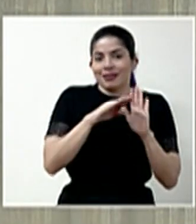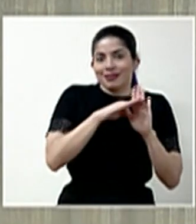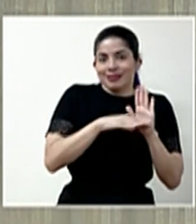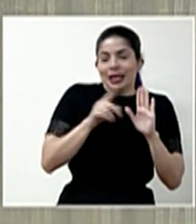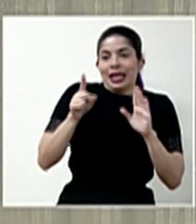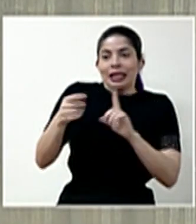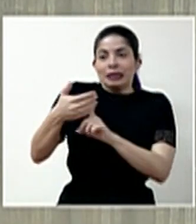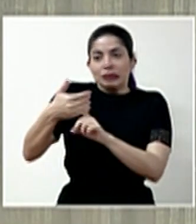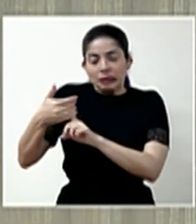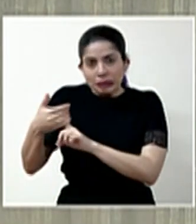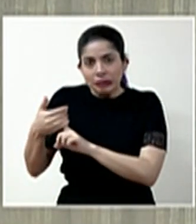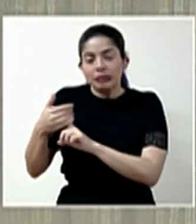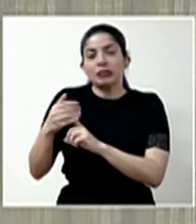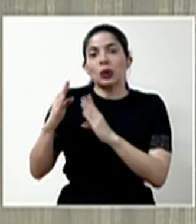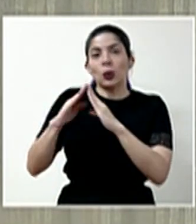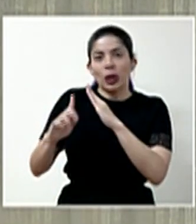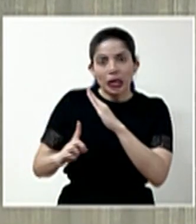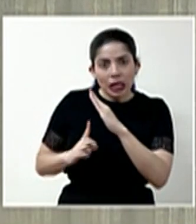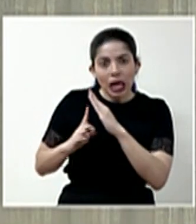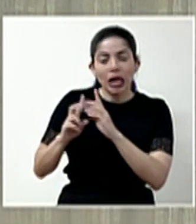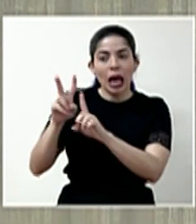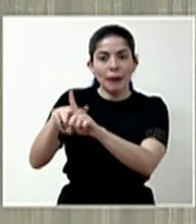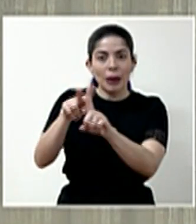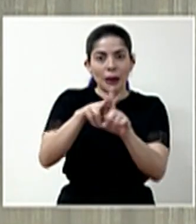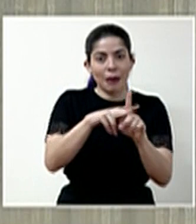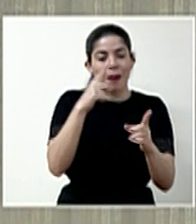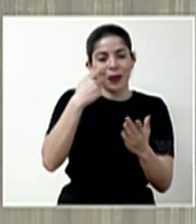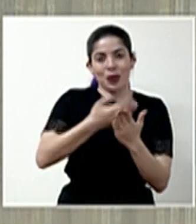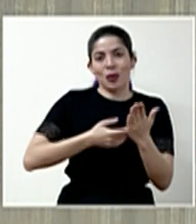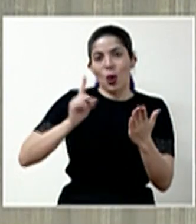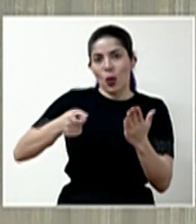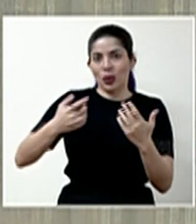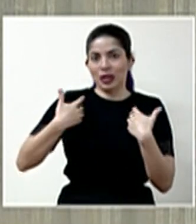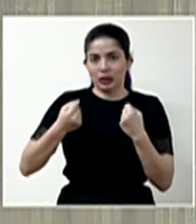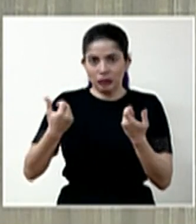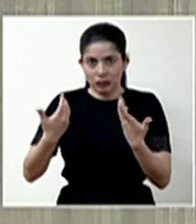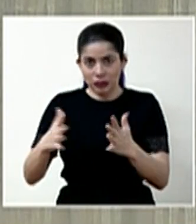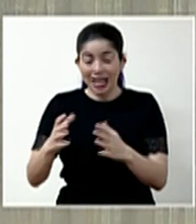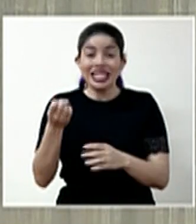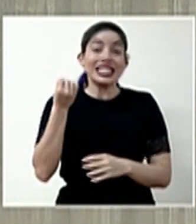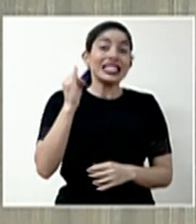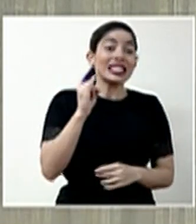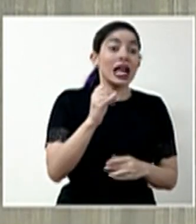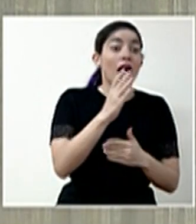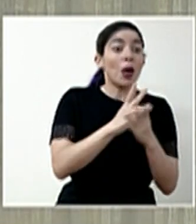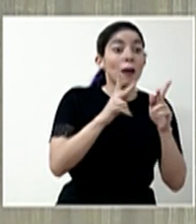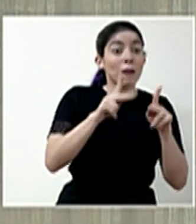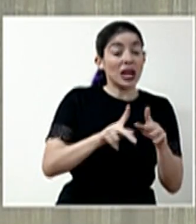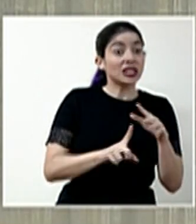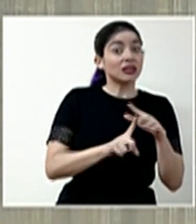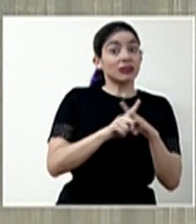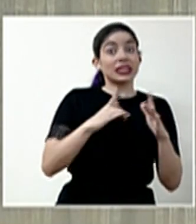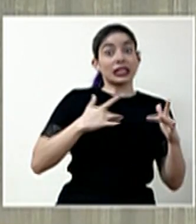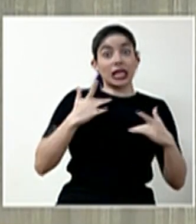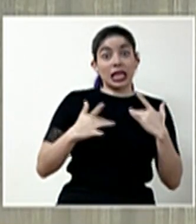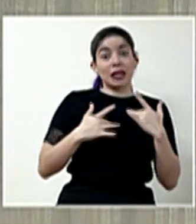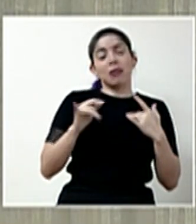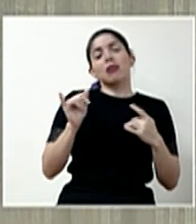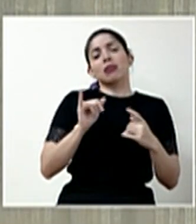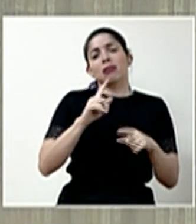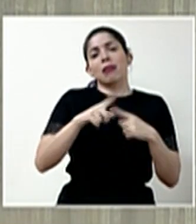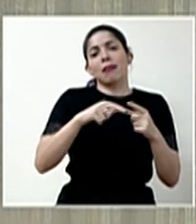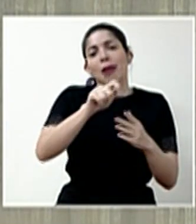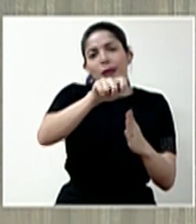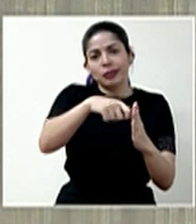aislamiento, de la cuarentena y a través de una sanitaria y en caso de que haya personas sintomáticas pues también se les procede a